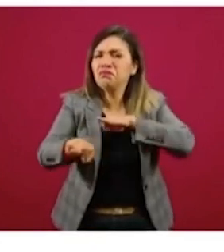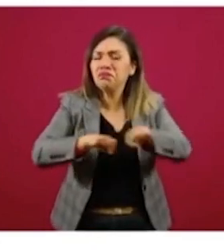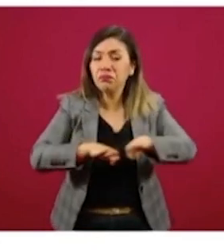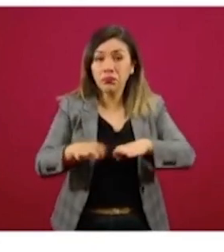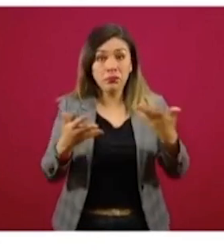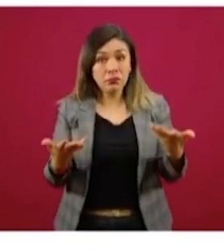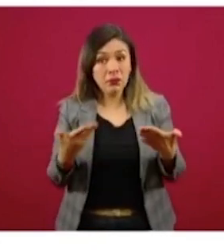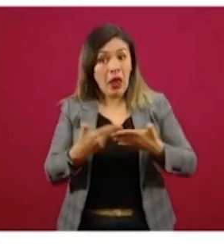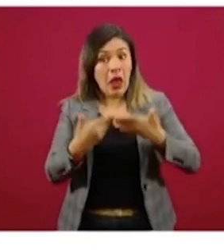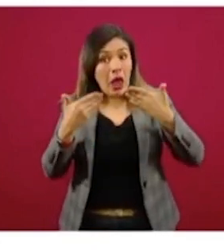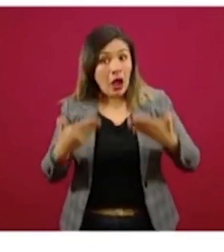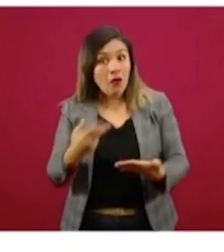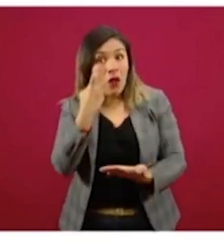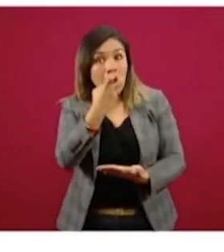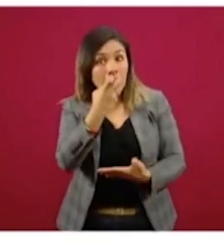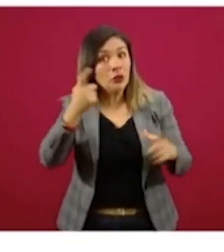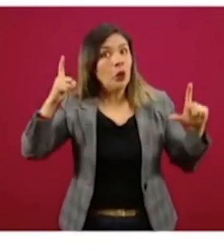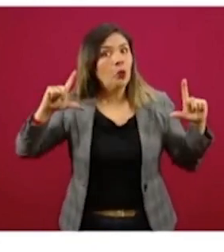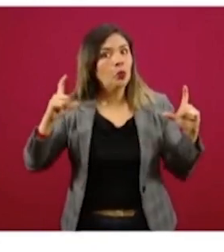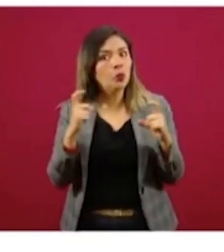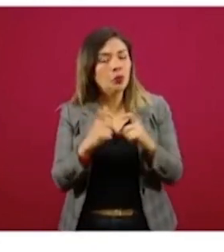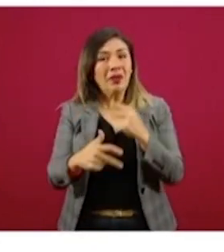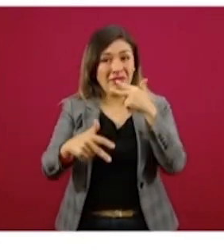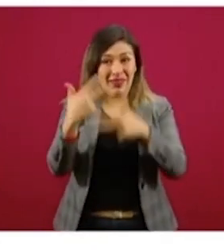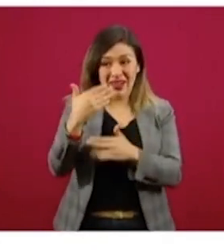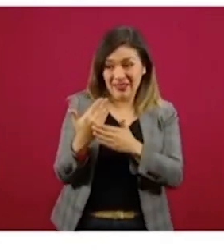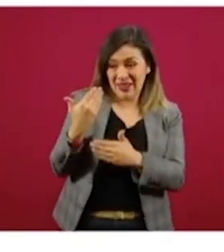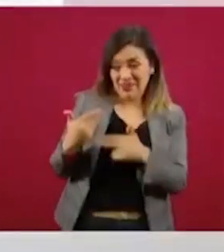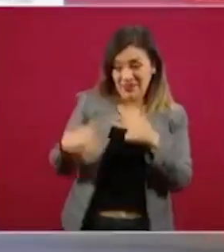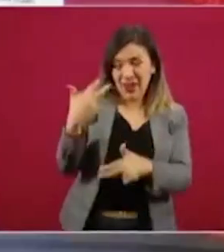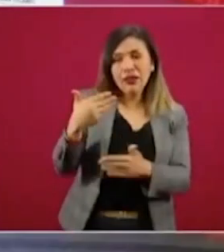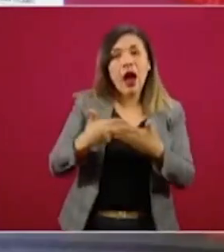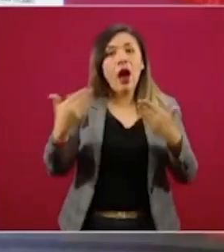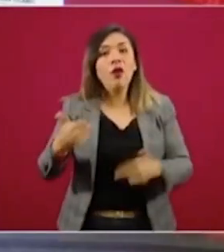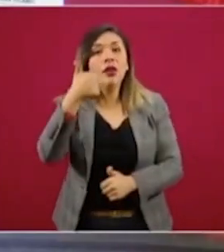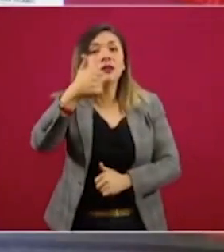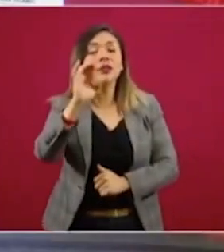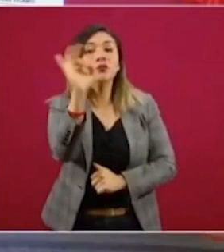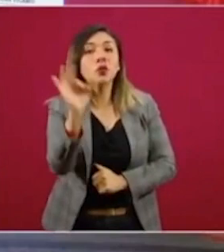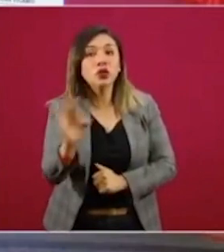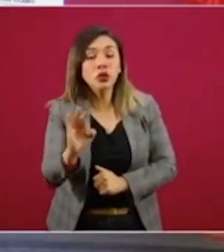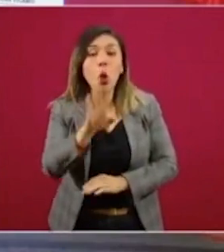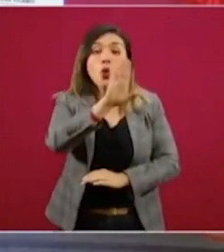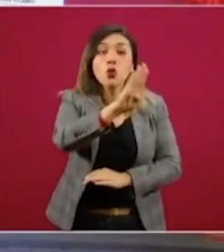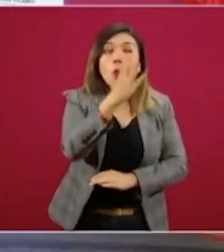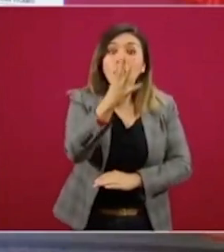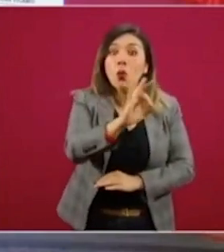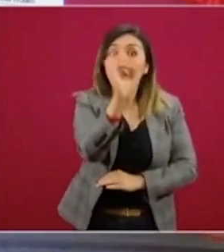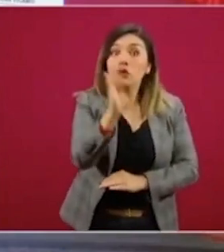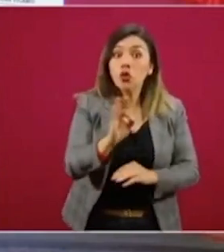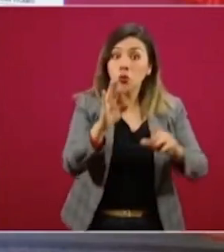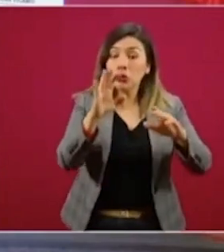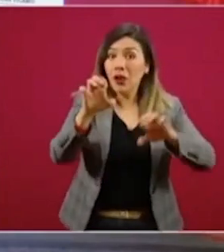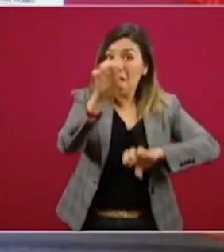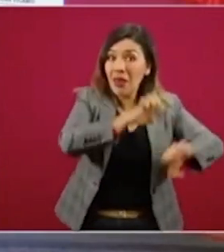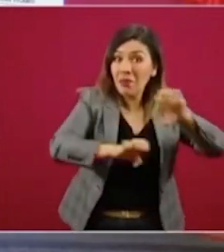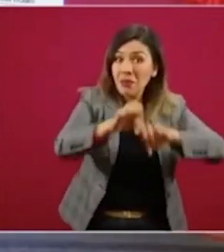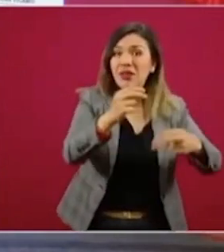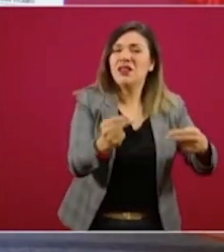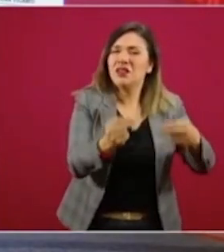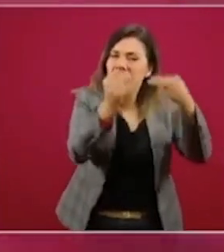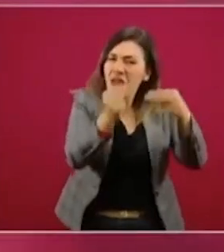hoy ese porcentaje se reduce a 6 por ciento, el 94 por ciento de las empresas,